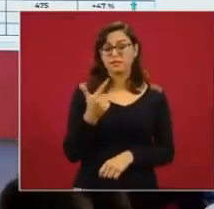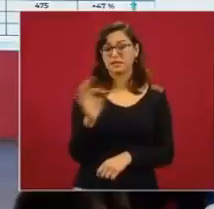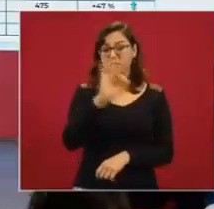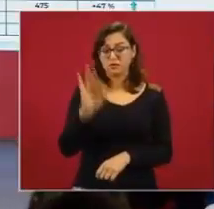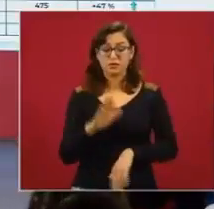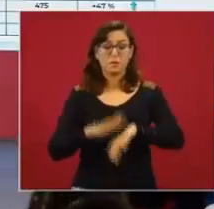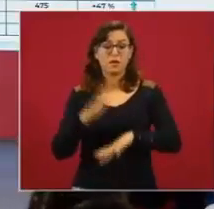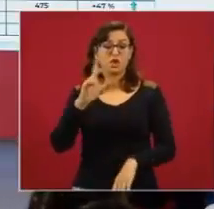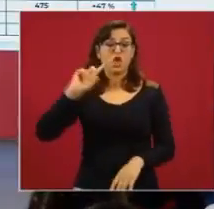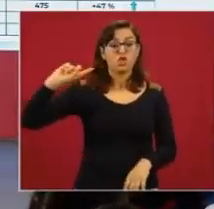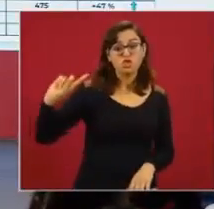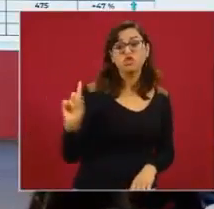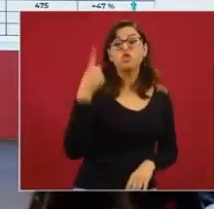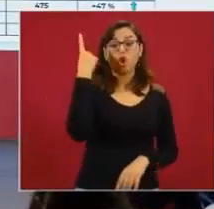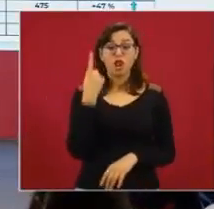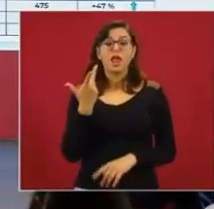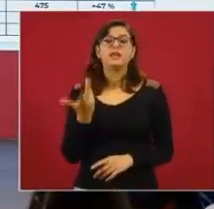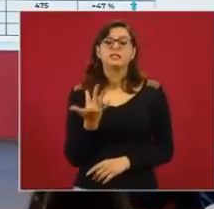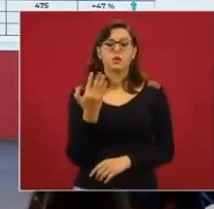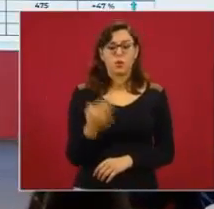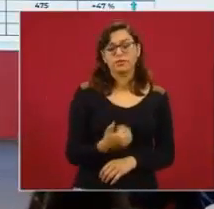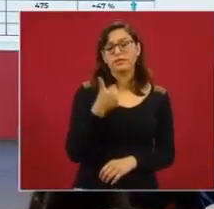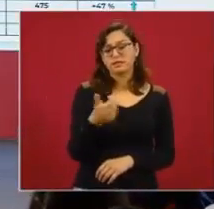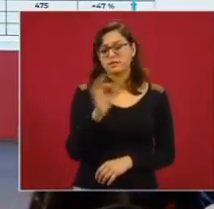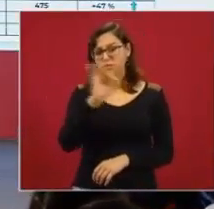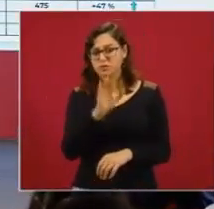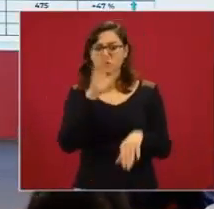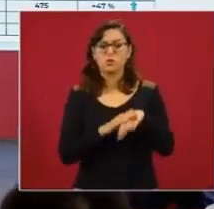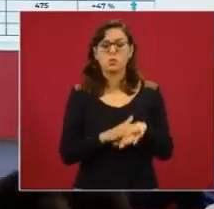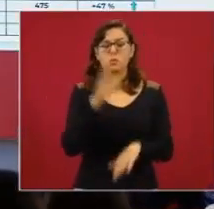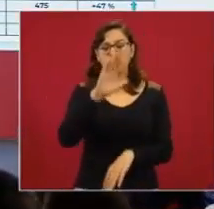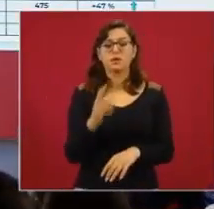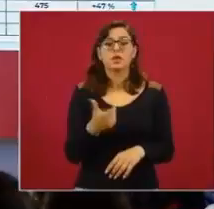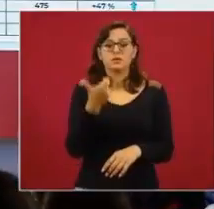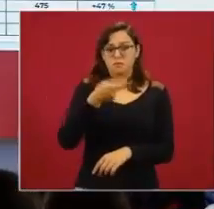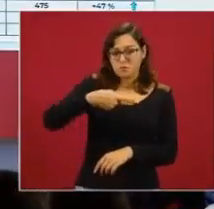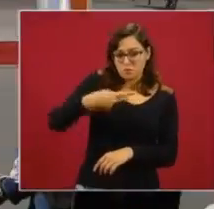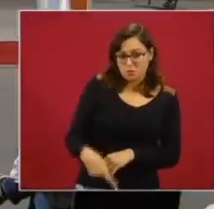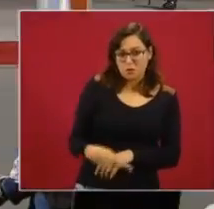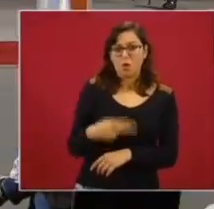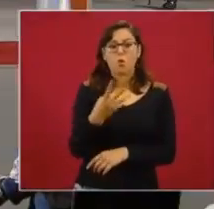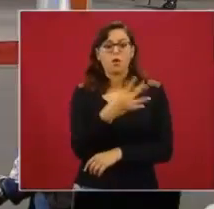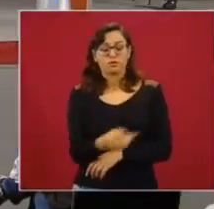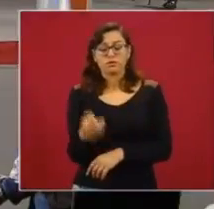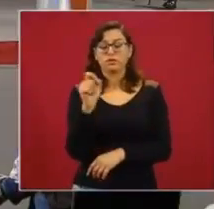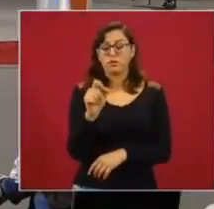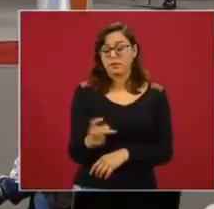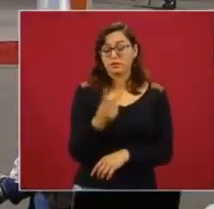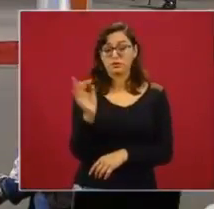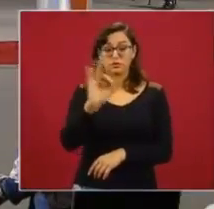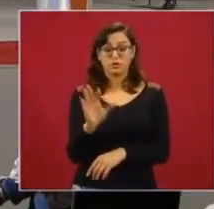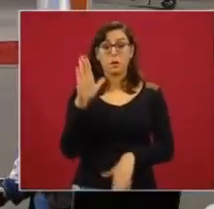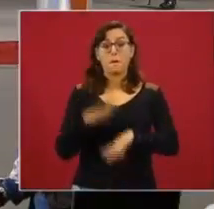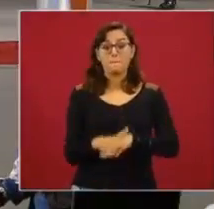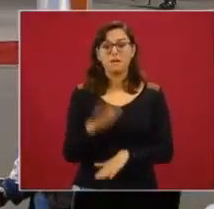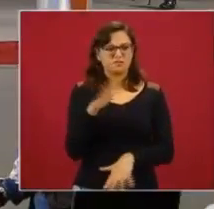dólares americanos un 56% más, moneda nacional un 422% más. Este es el